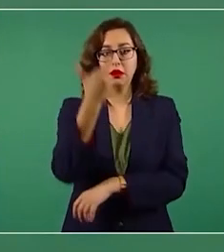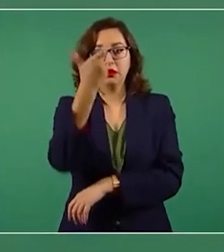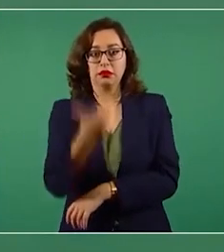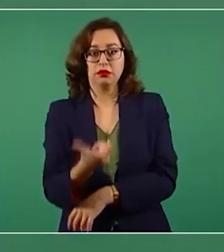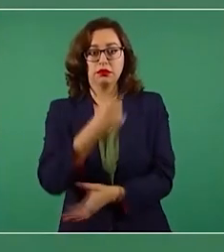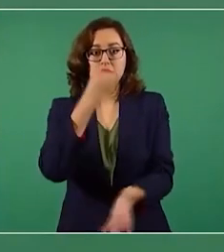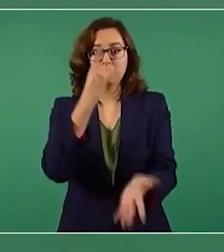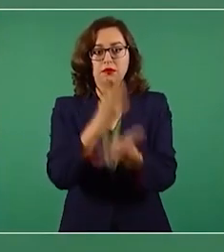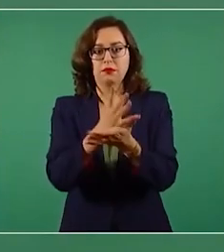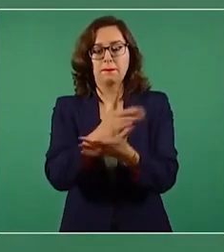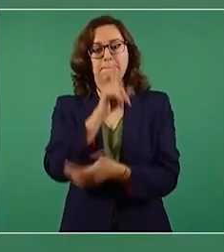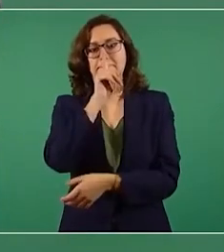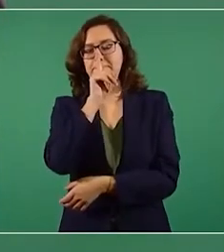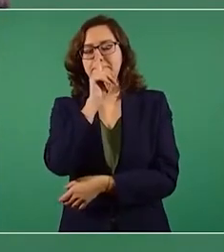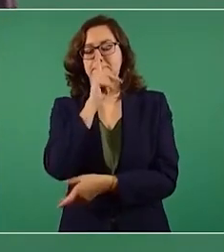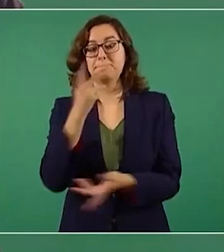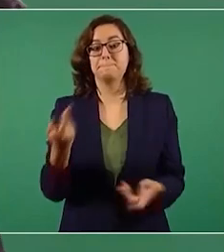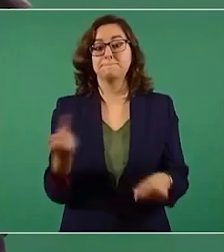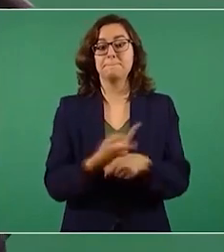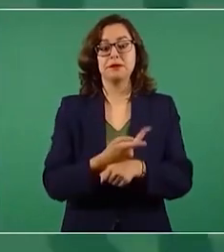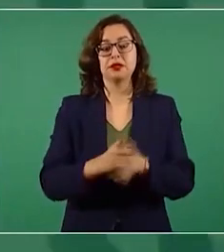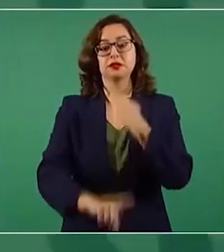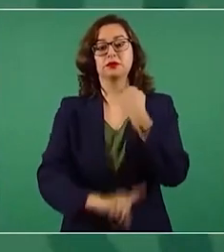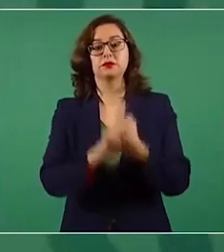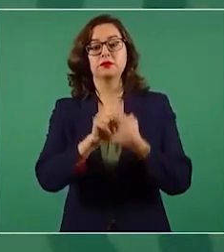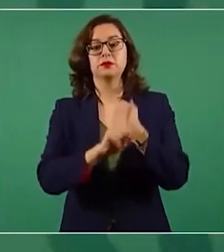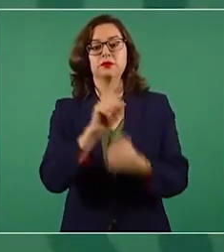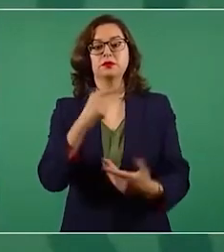que acaparaba todas las